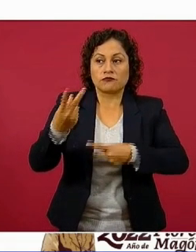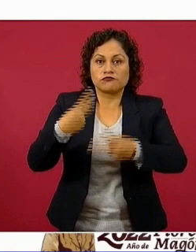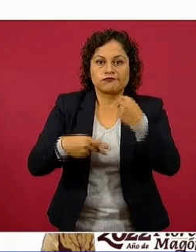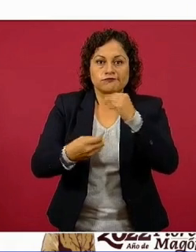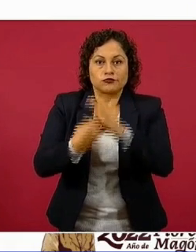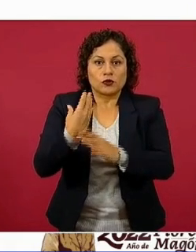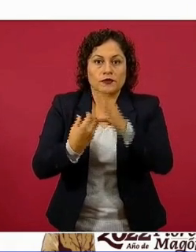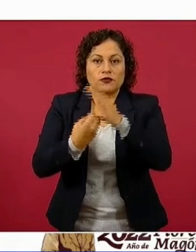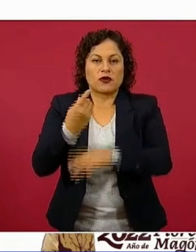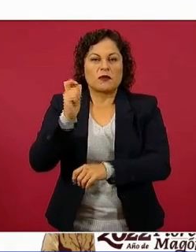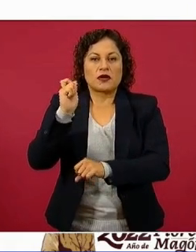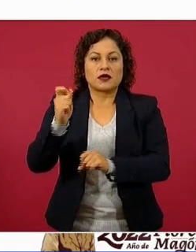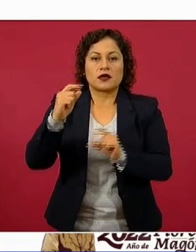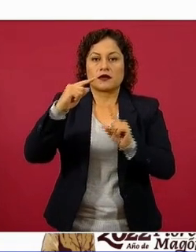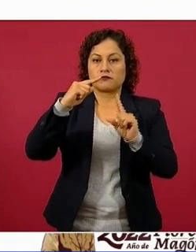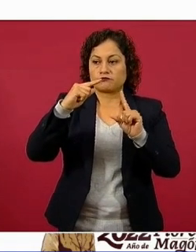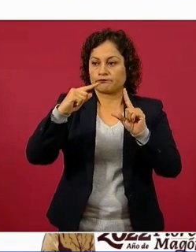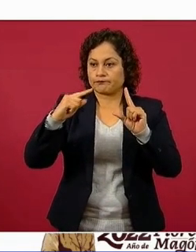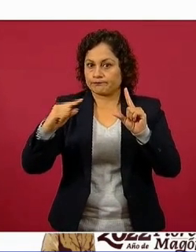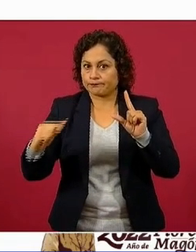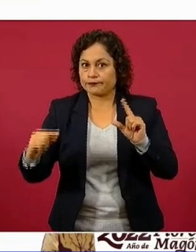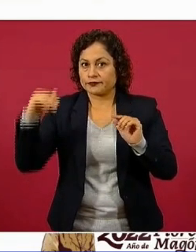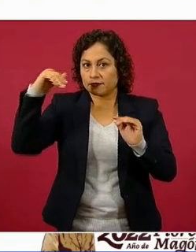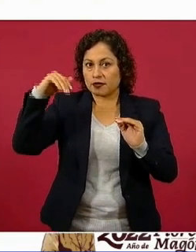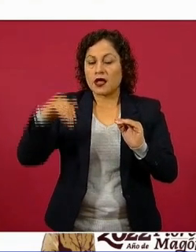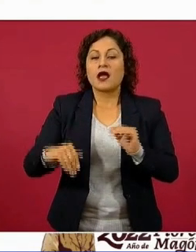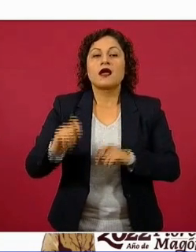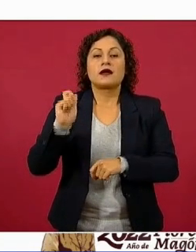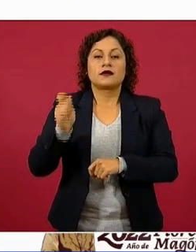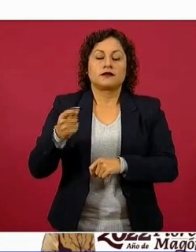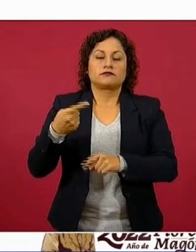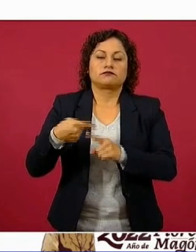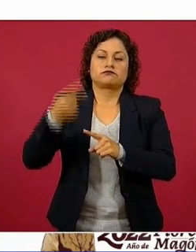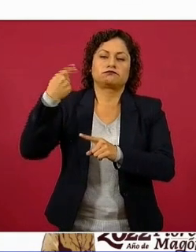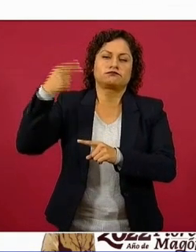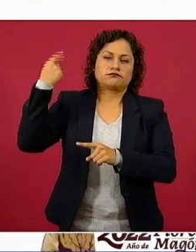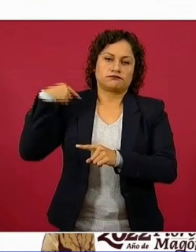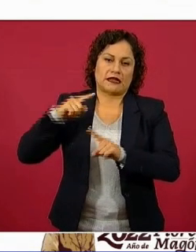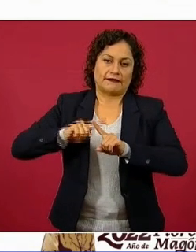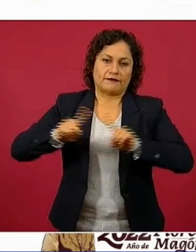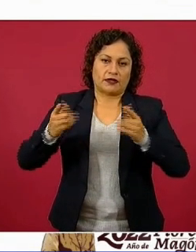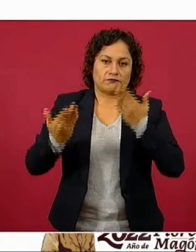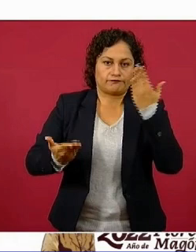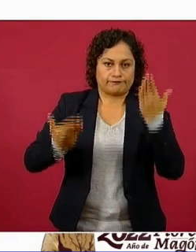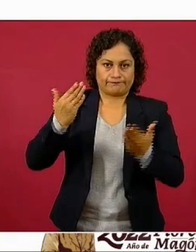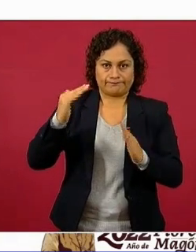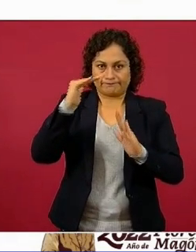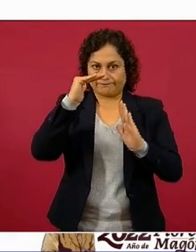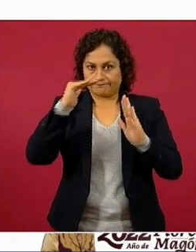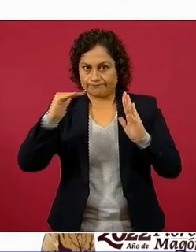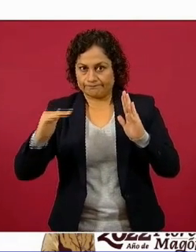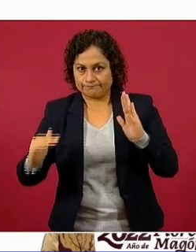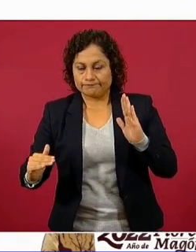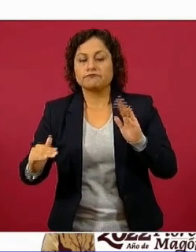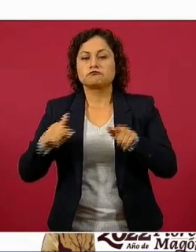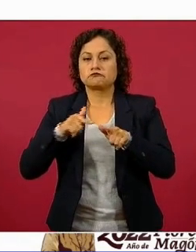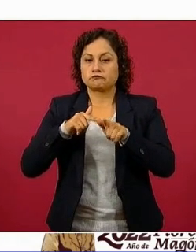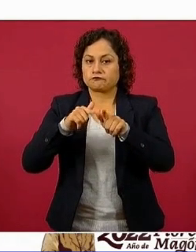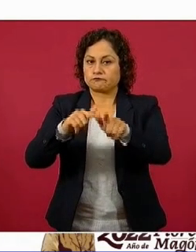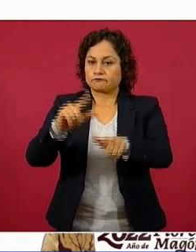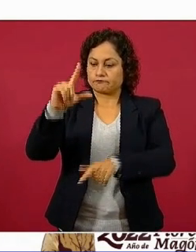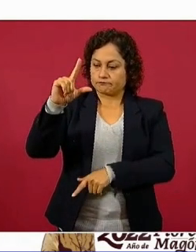está ya por debajo de lo que llegamos en todas las olas previas y continúa reduciéndose.